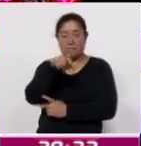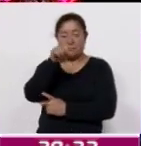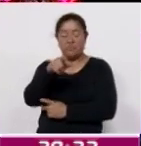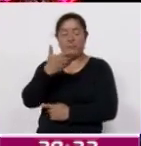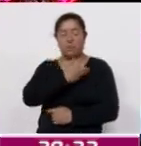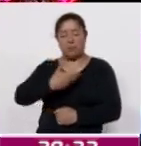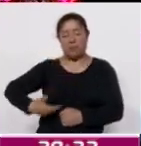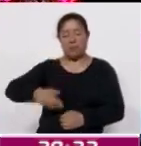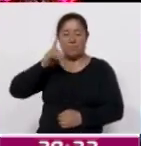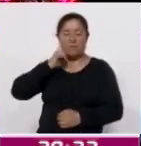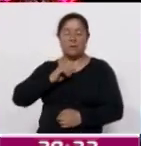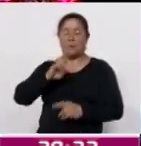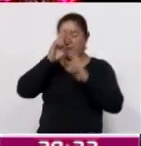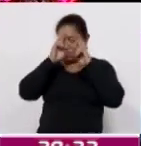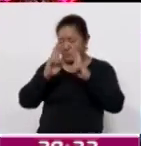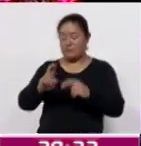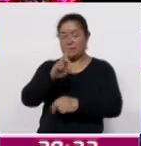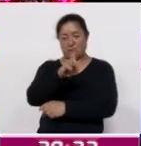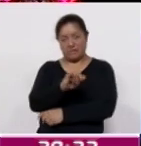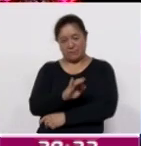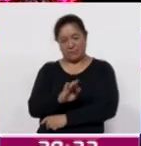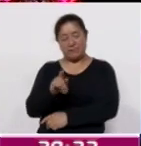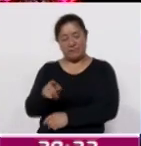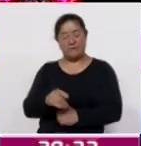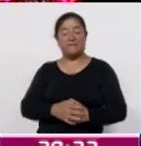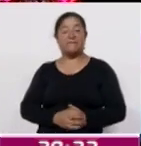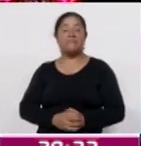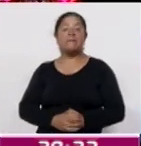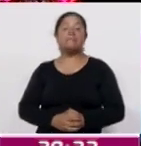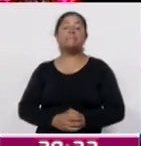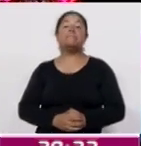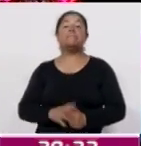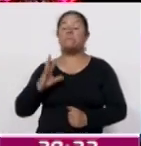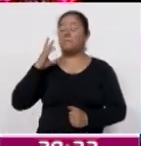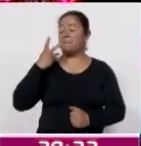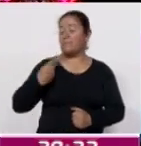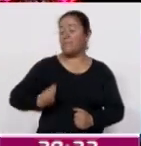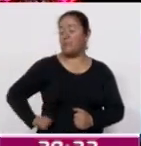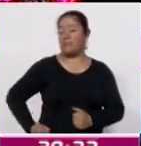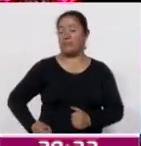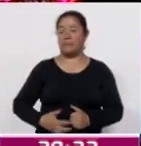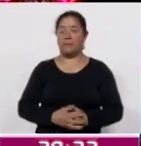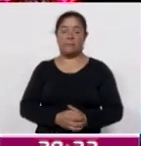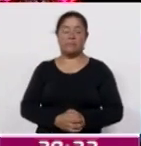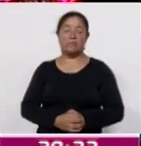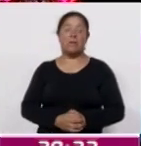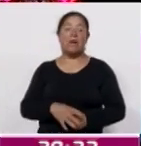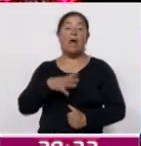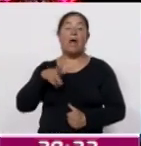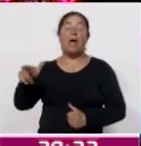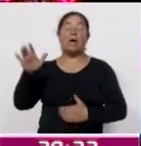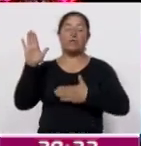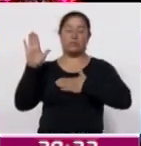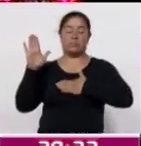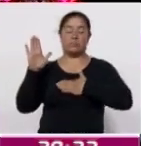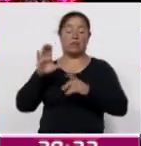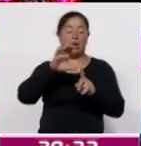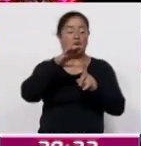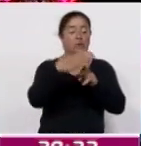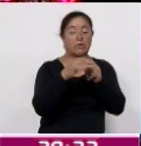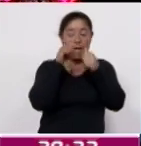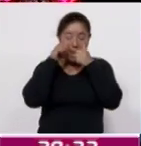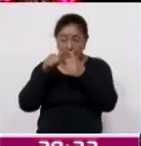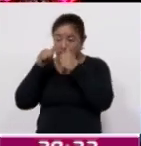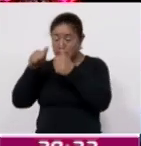Presidenta Honorífica del Sistema Estatal para el Desarrollo Integral de la Familia, Mariana Espinosa de los Monteros Cuellar, tomó protesta al Comité de